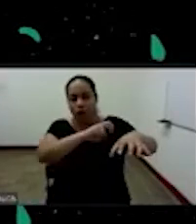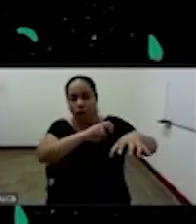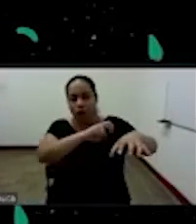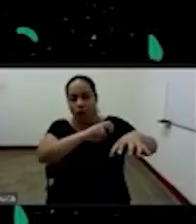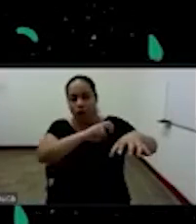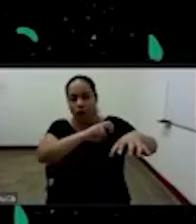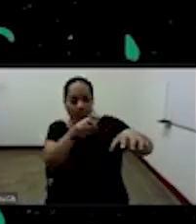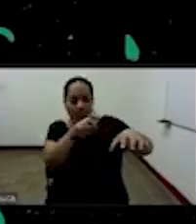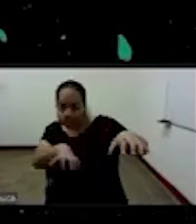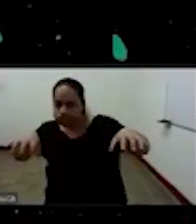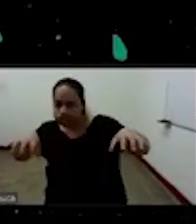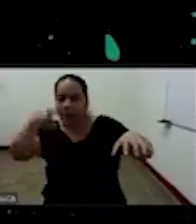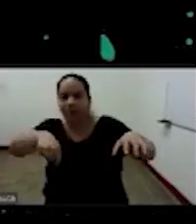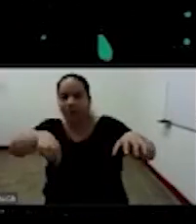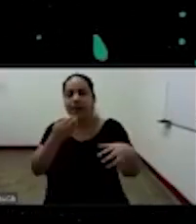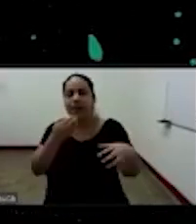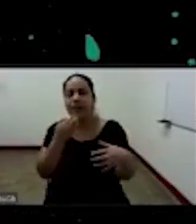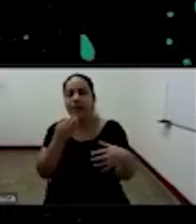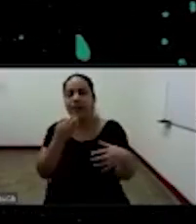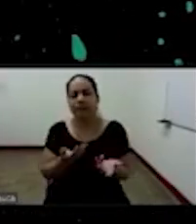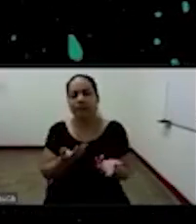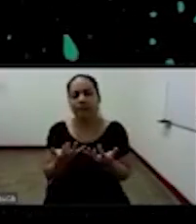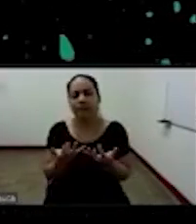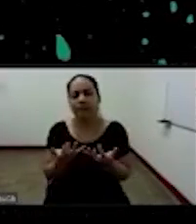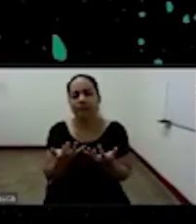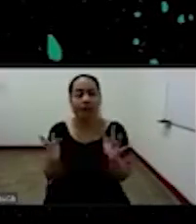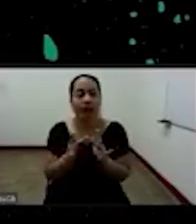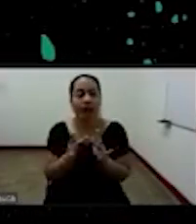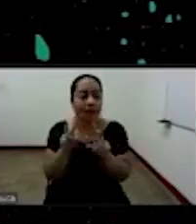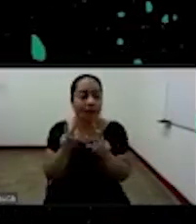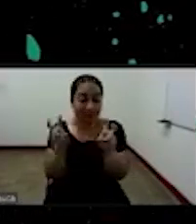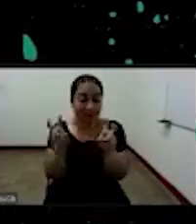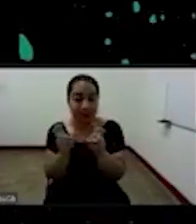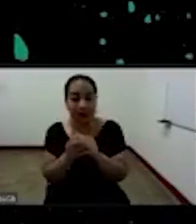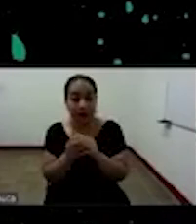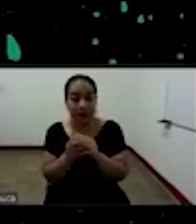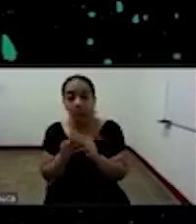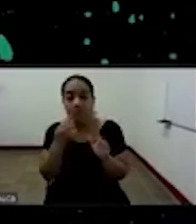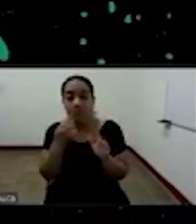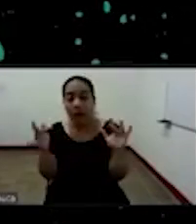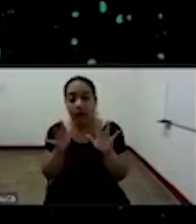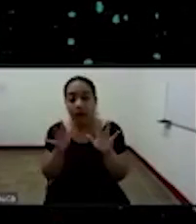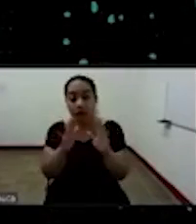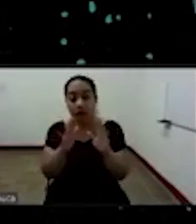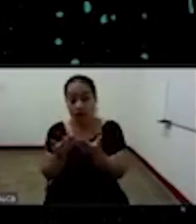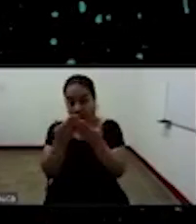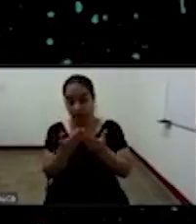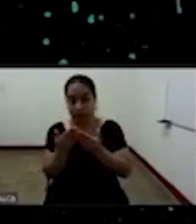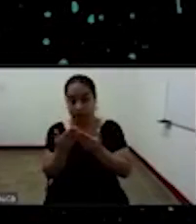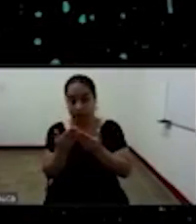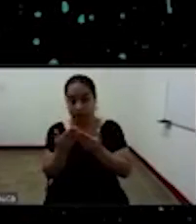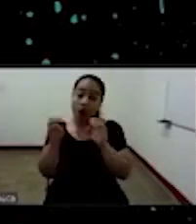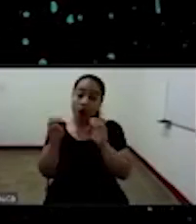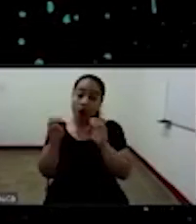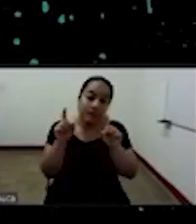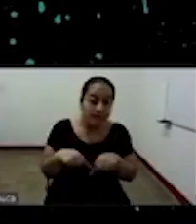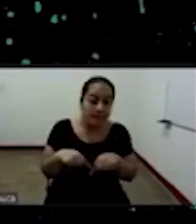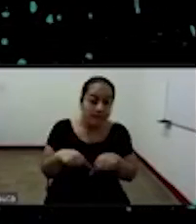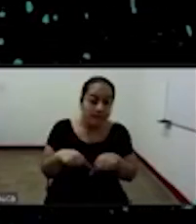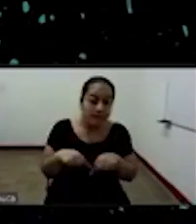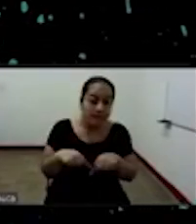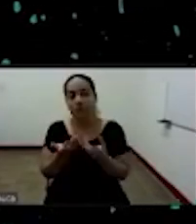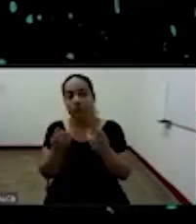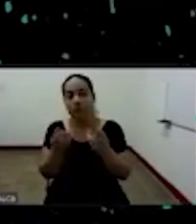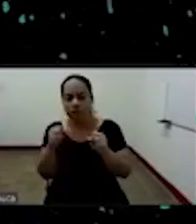con el tema eh si lo vemos por un lado con el tema la ubicación y si también se puede ver por otro lado